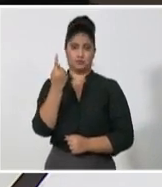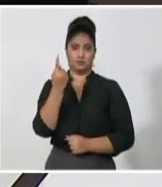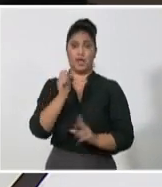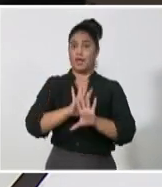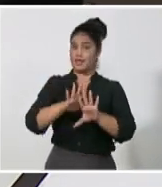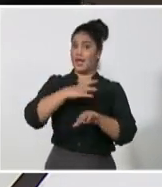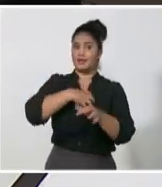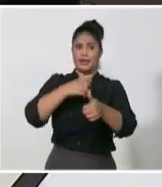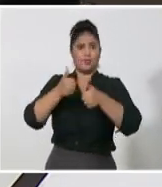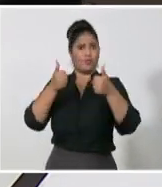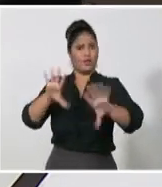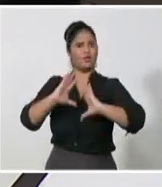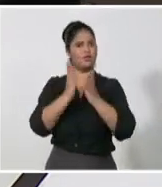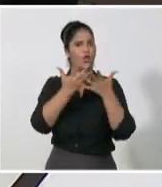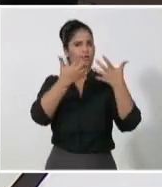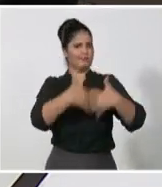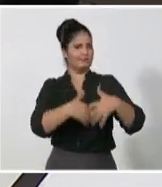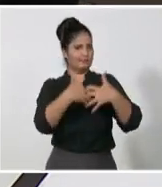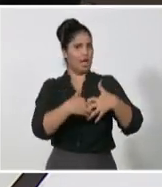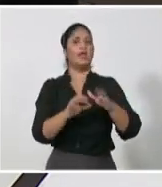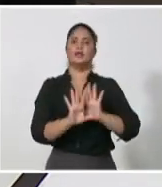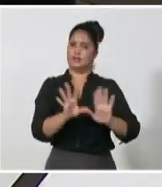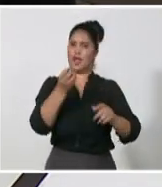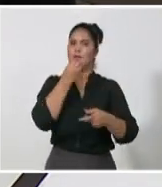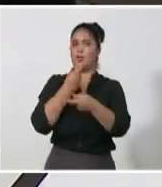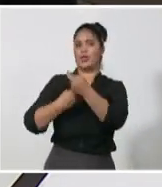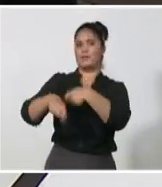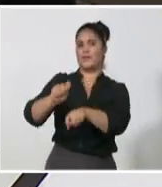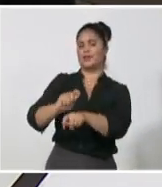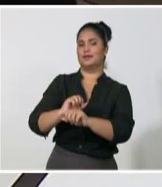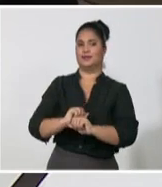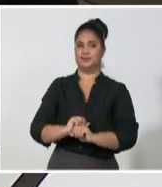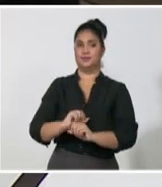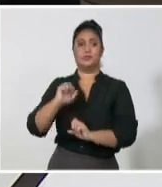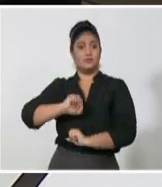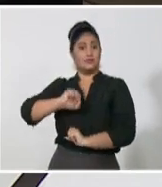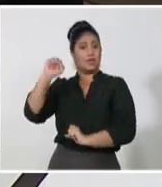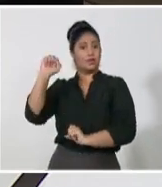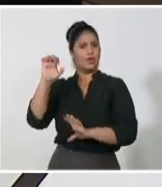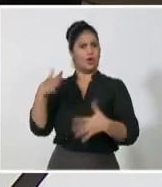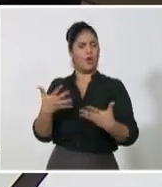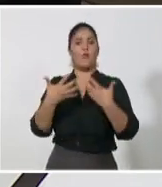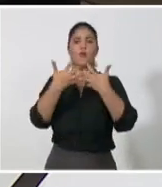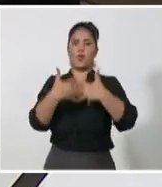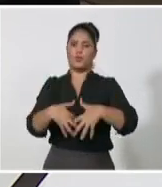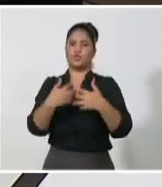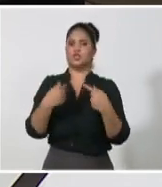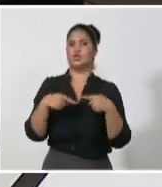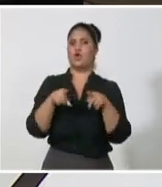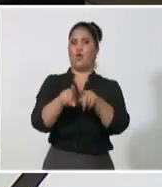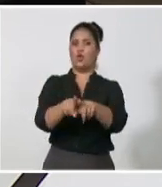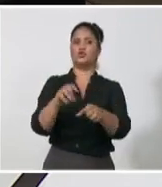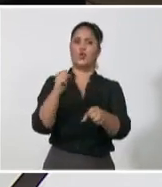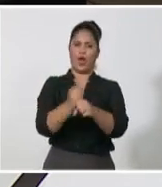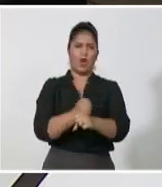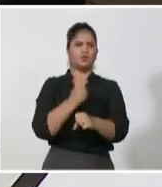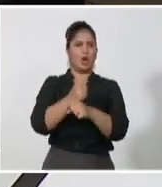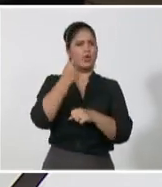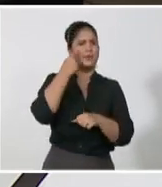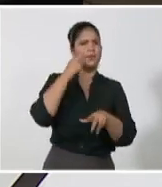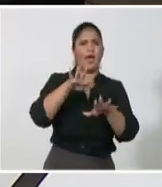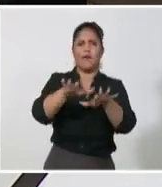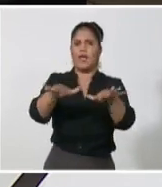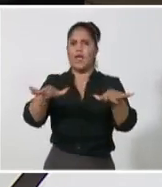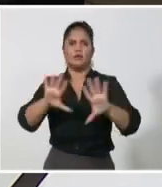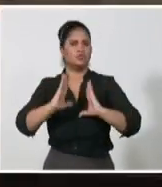ayude, a que los procesos avancen con mayor prostitut. Y para lograrlo hay que estar al lado de los trabajadores, hay que estar donde están los trabajadores,